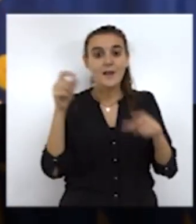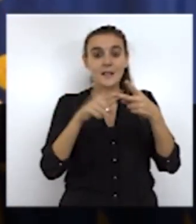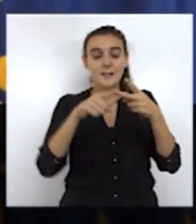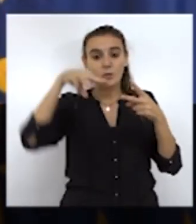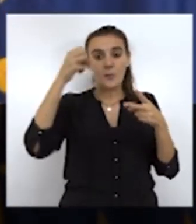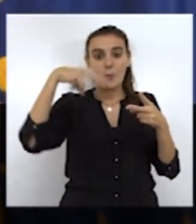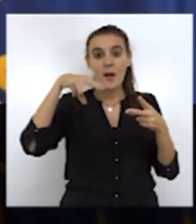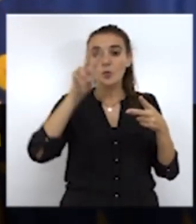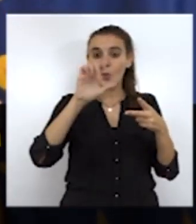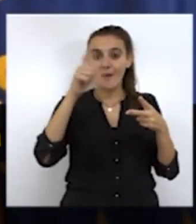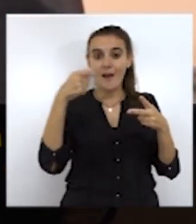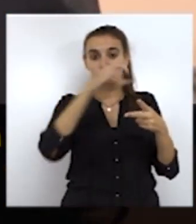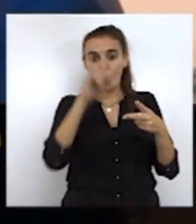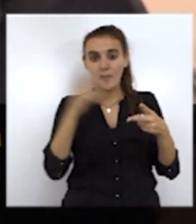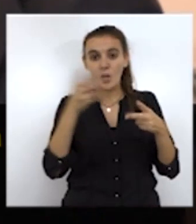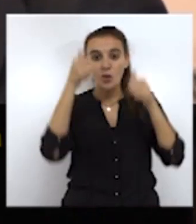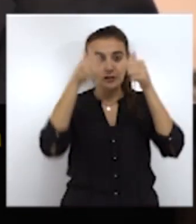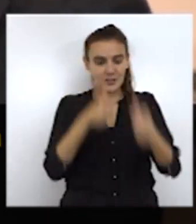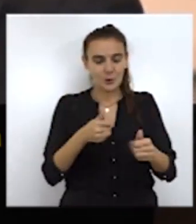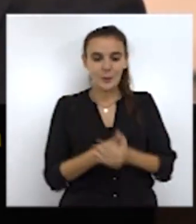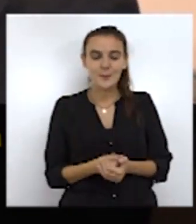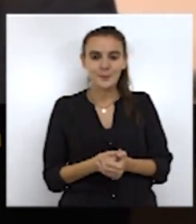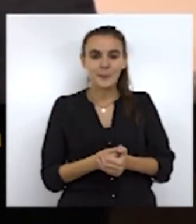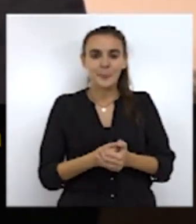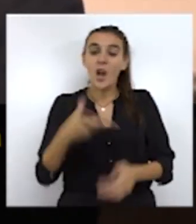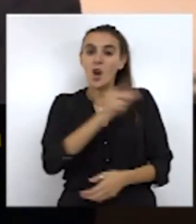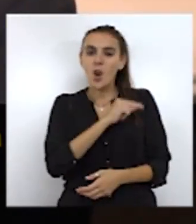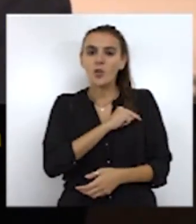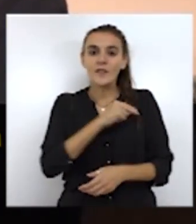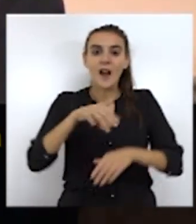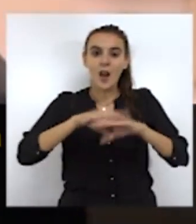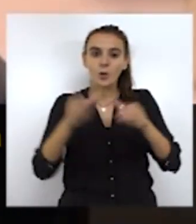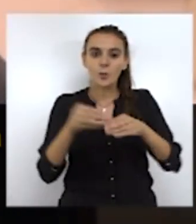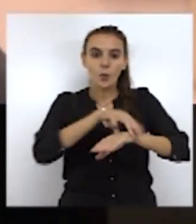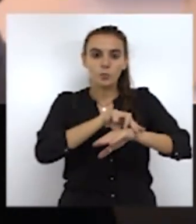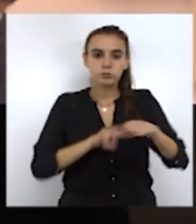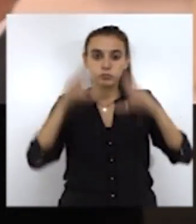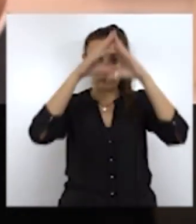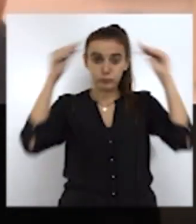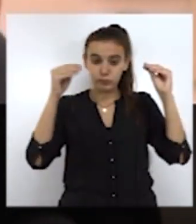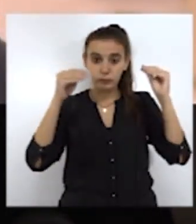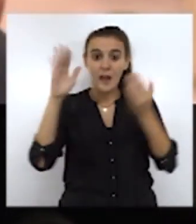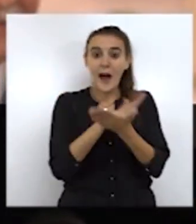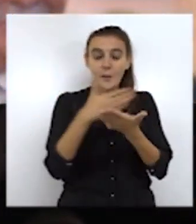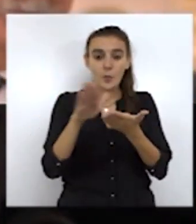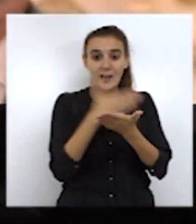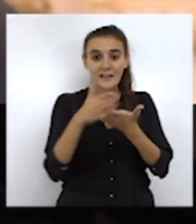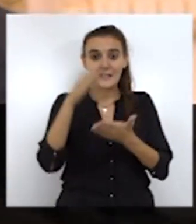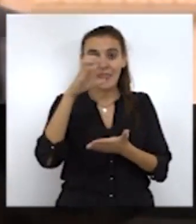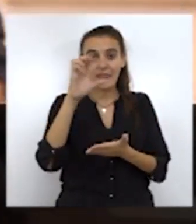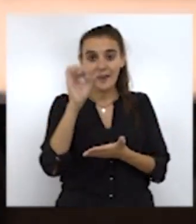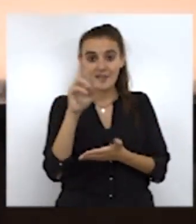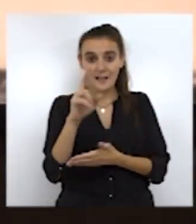distinguidas a título póstumo. Los escudos de oro fueron para la compañía de Ceuta de la Comandancia de la Guardia Civil, al poeta César Bramnon,